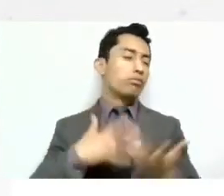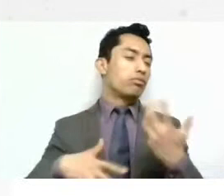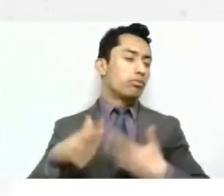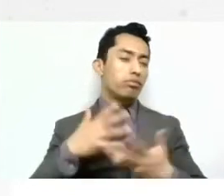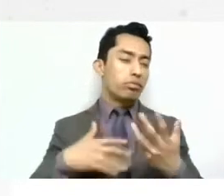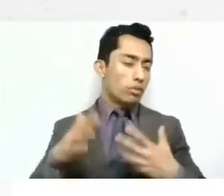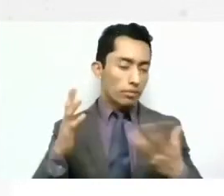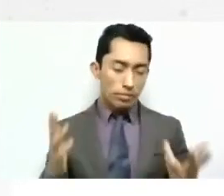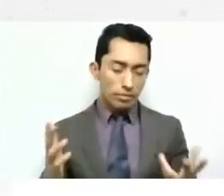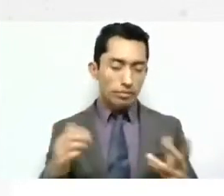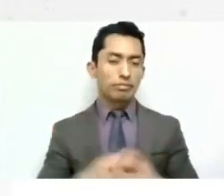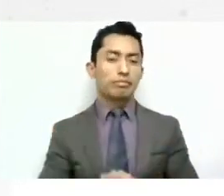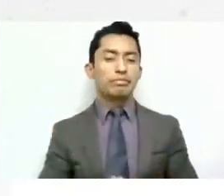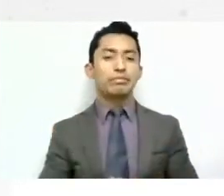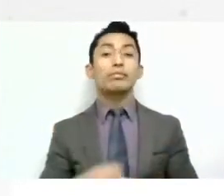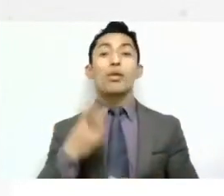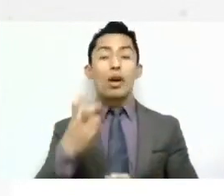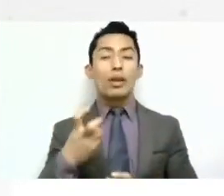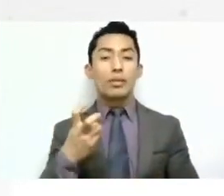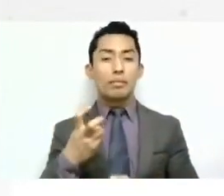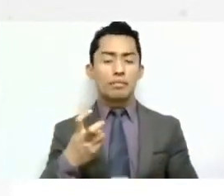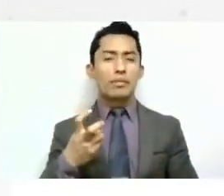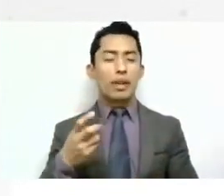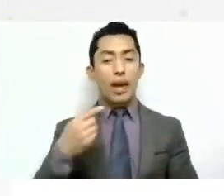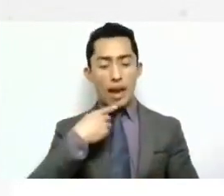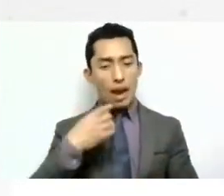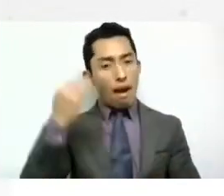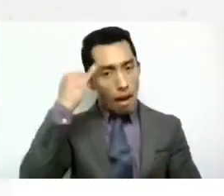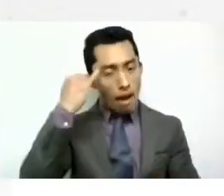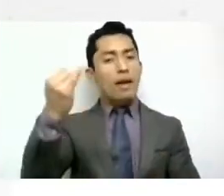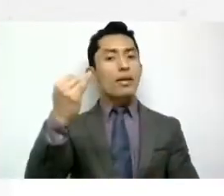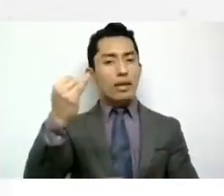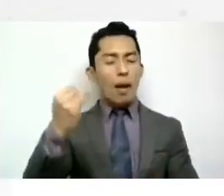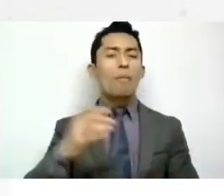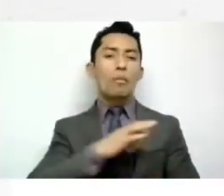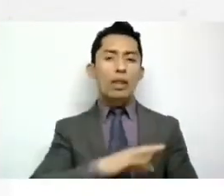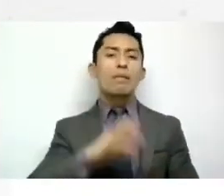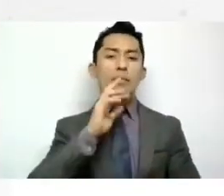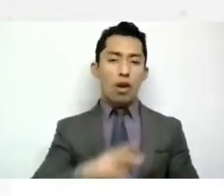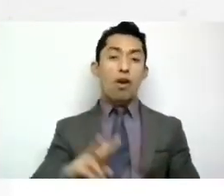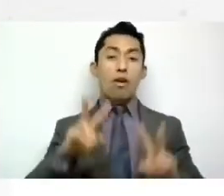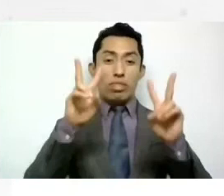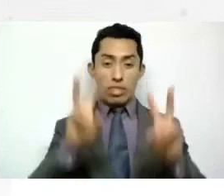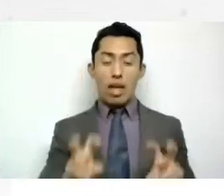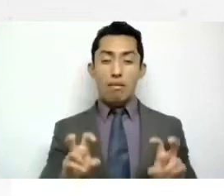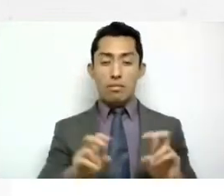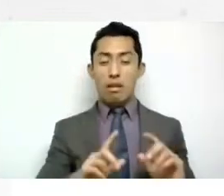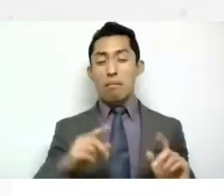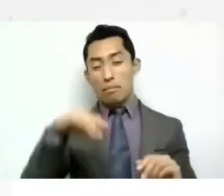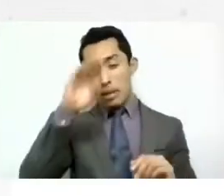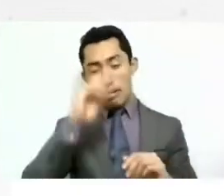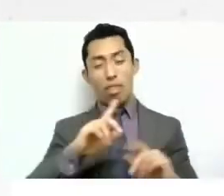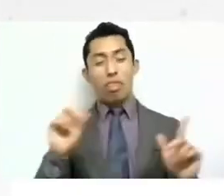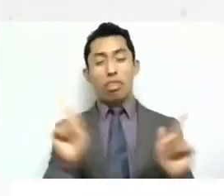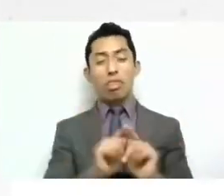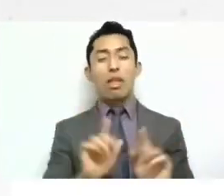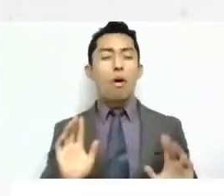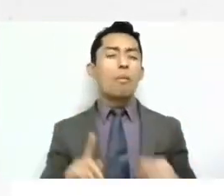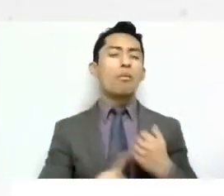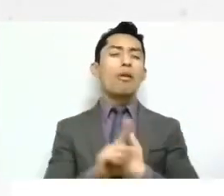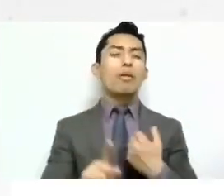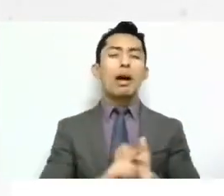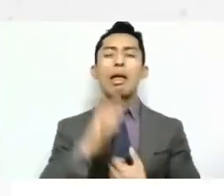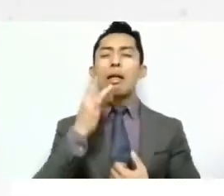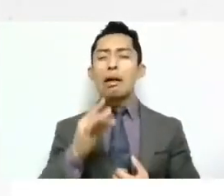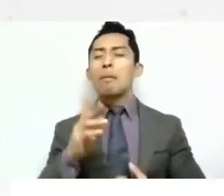metodológicamente pareció una buena forma de abordar un tema además que no es solo un problema de madres, padres,